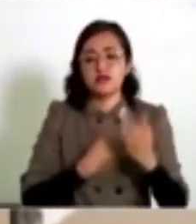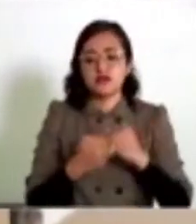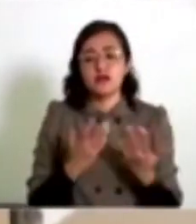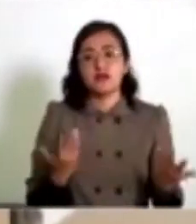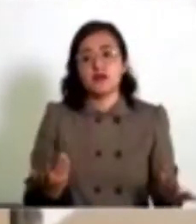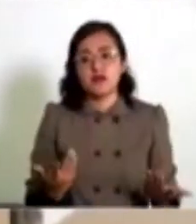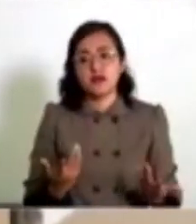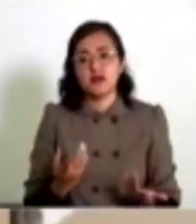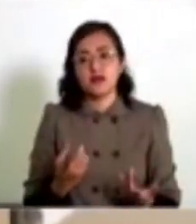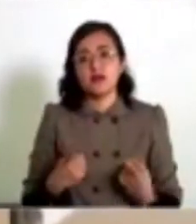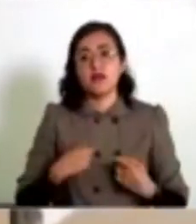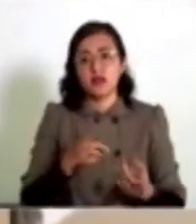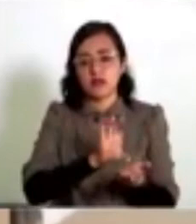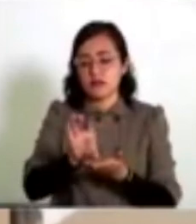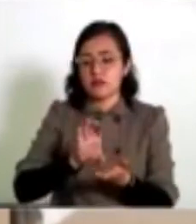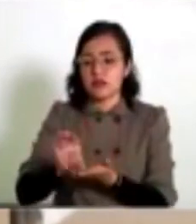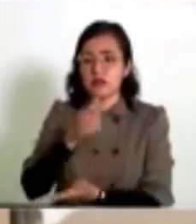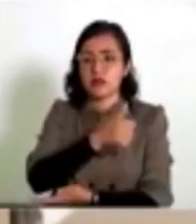destinando a cada rubro gubernamental.